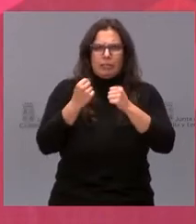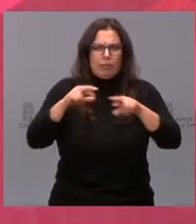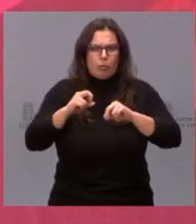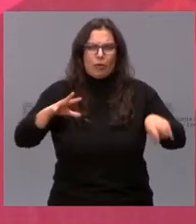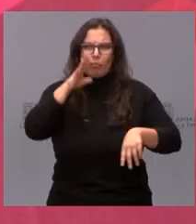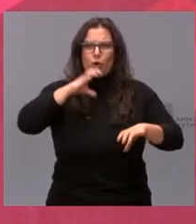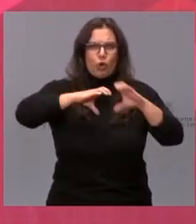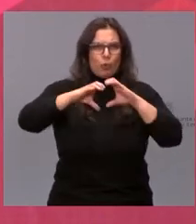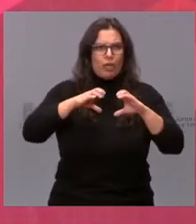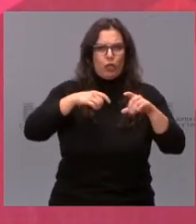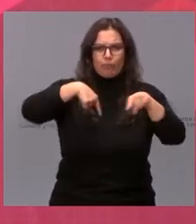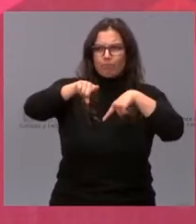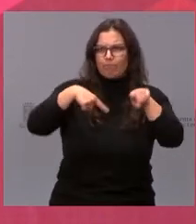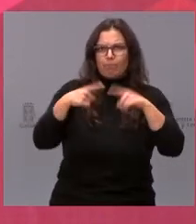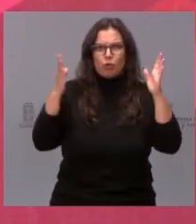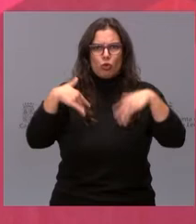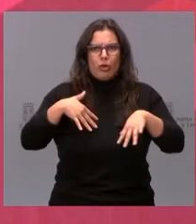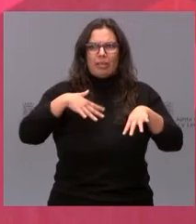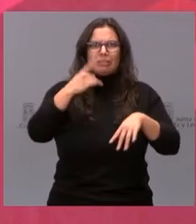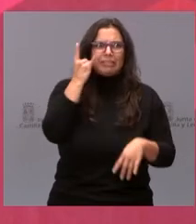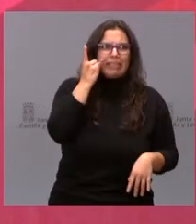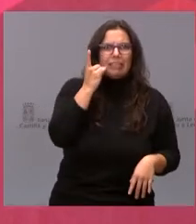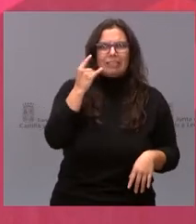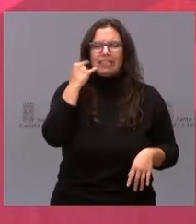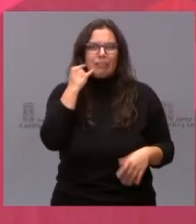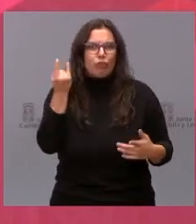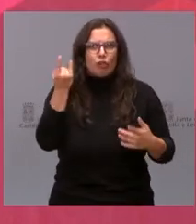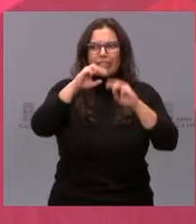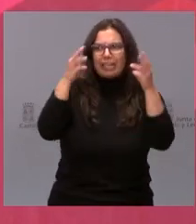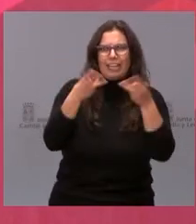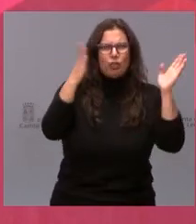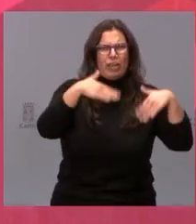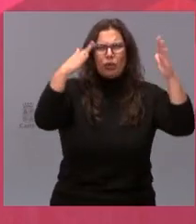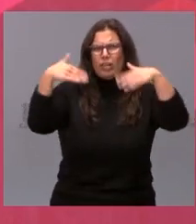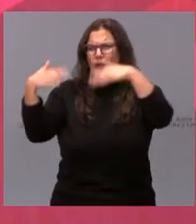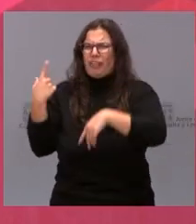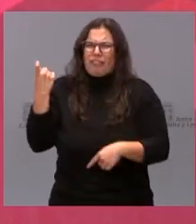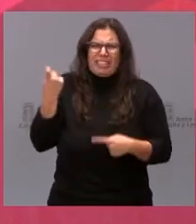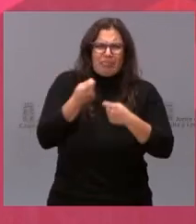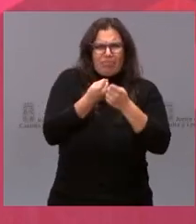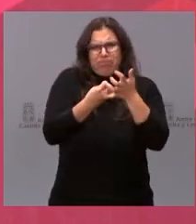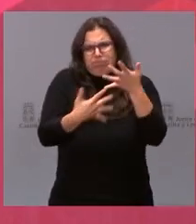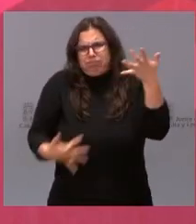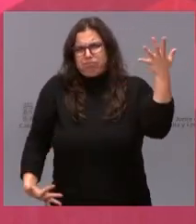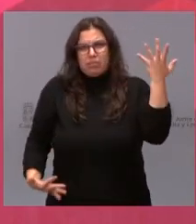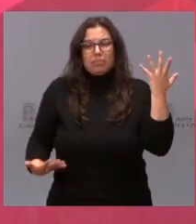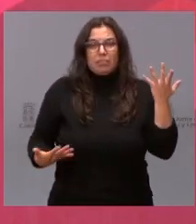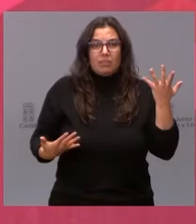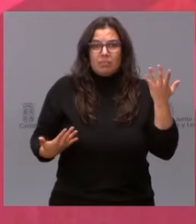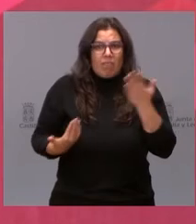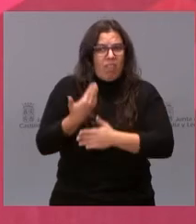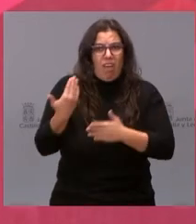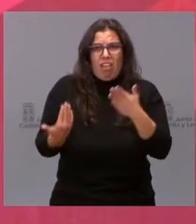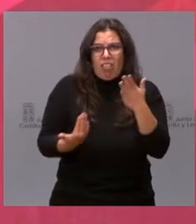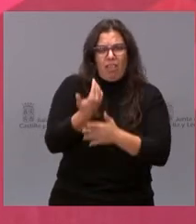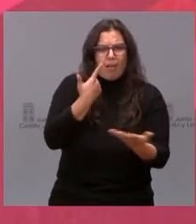comunicaciones, redes de telefonía e internet y un sinfín de carencias que a diario se